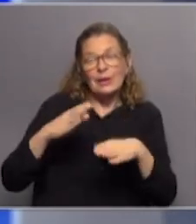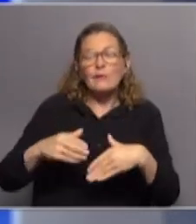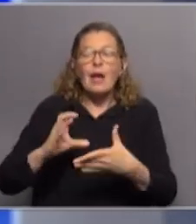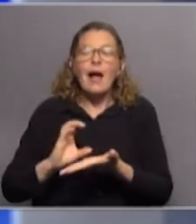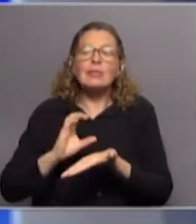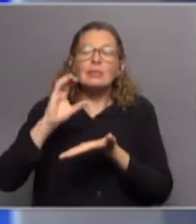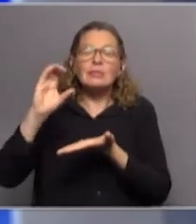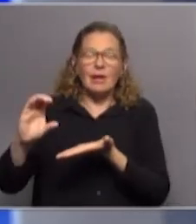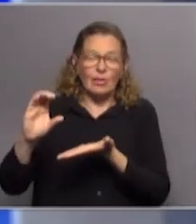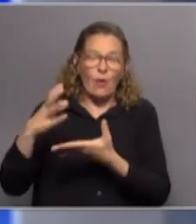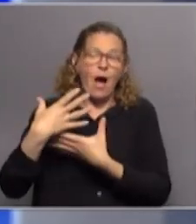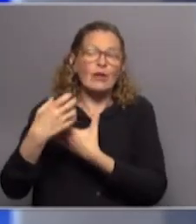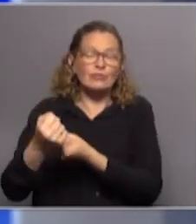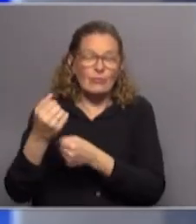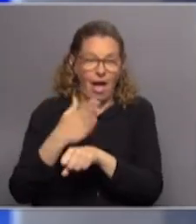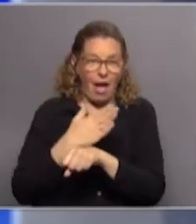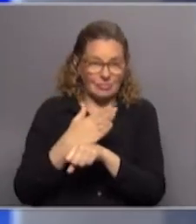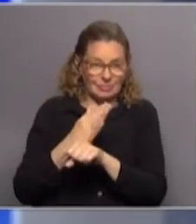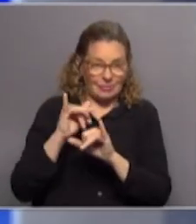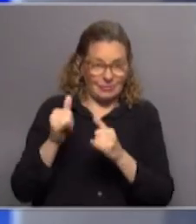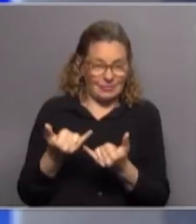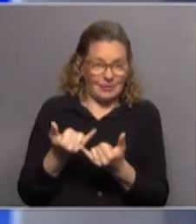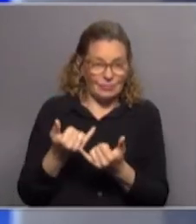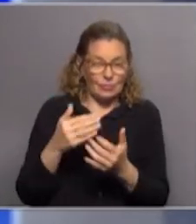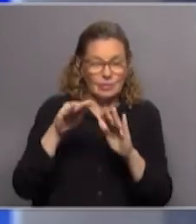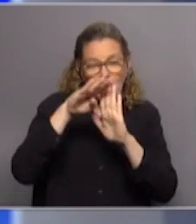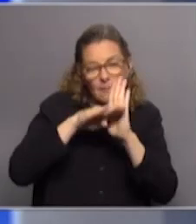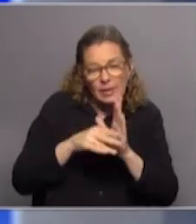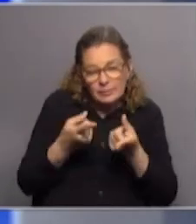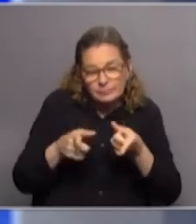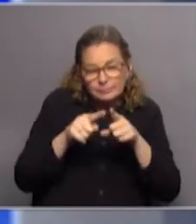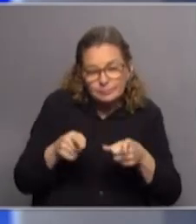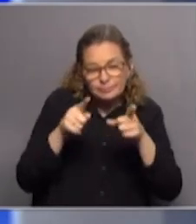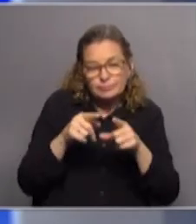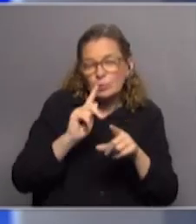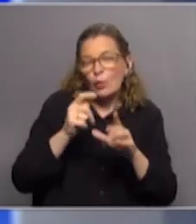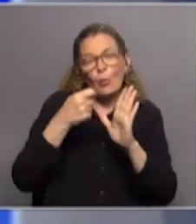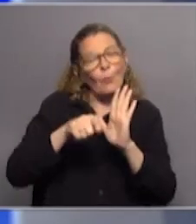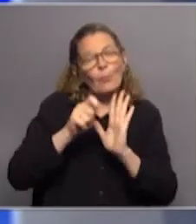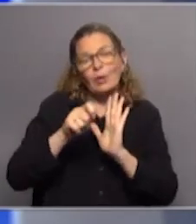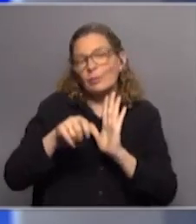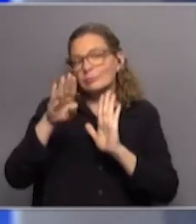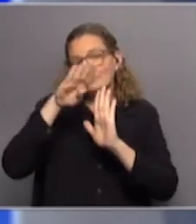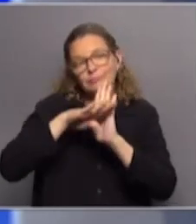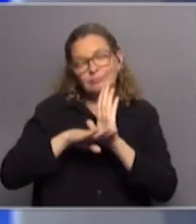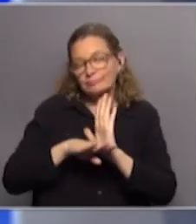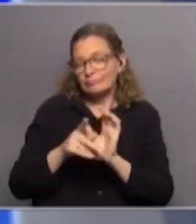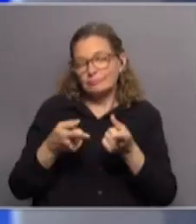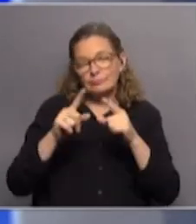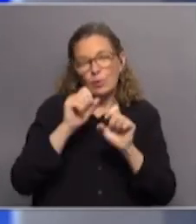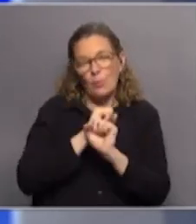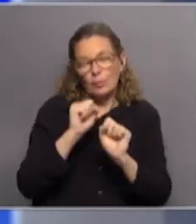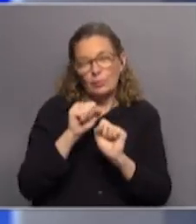o una asistencia financiera recibida antes y que el plan de reestructura anterior no fue cumplido. Este diagnóstico en